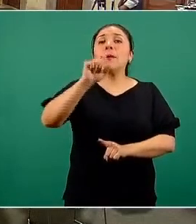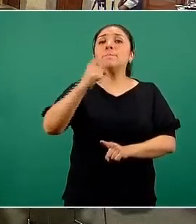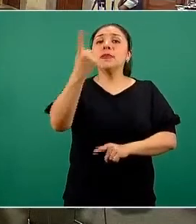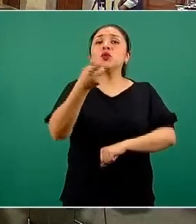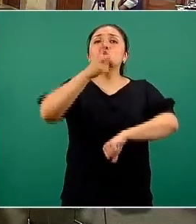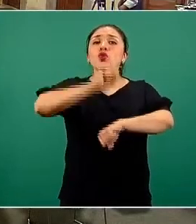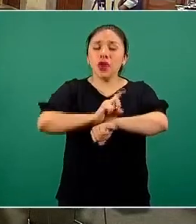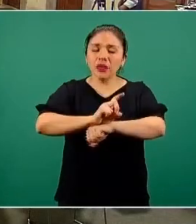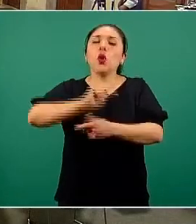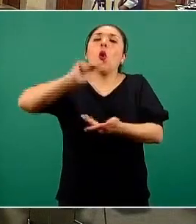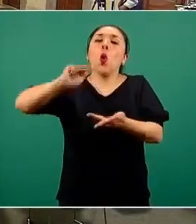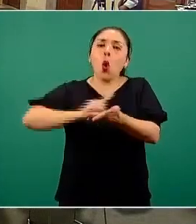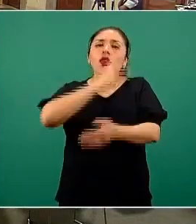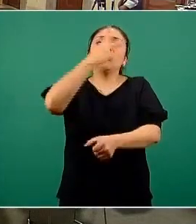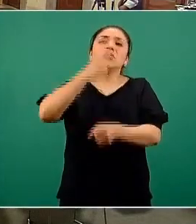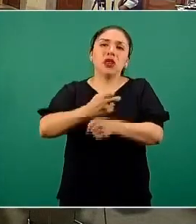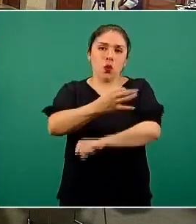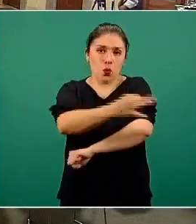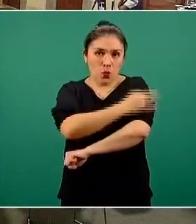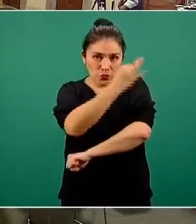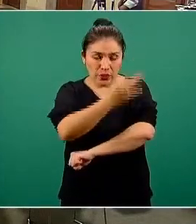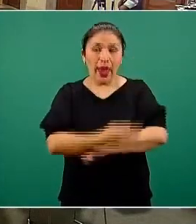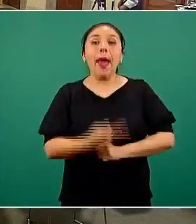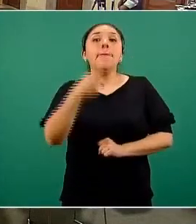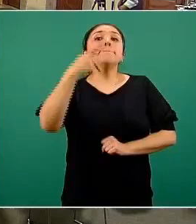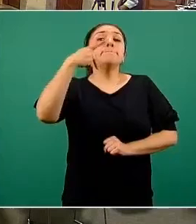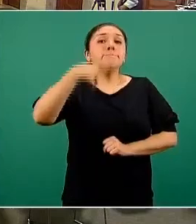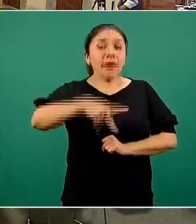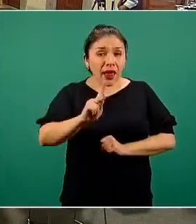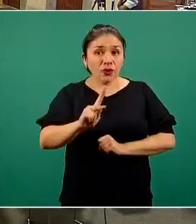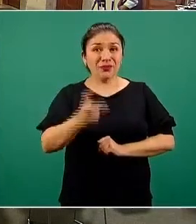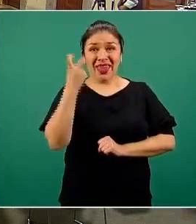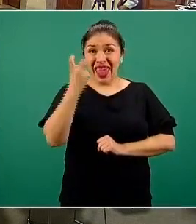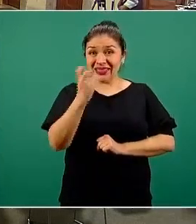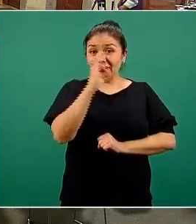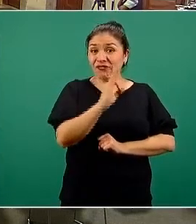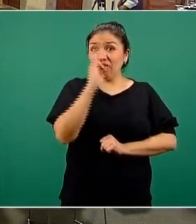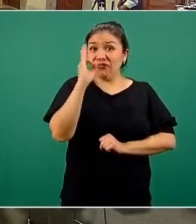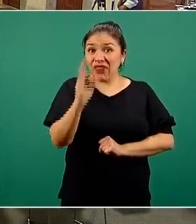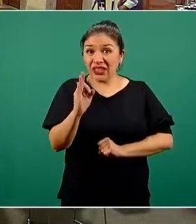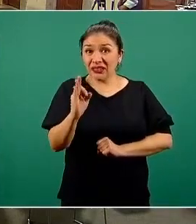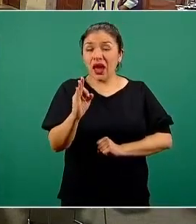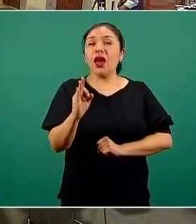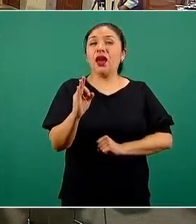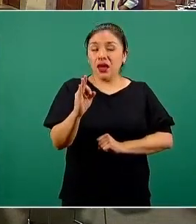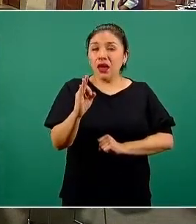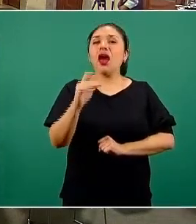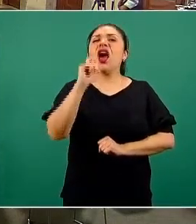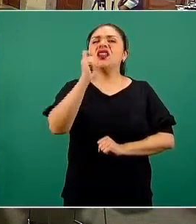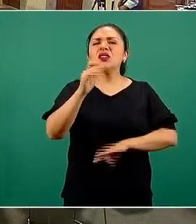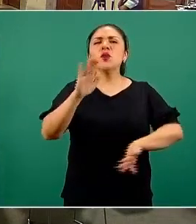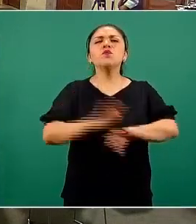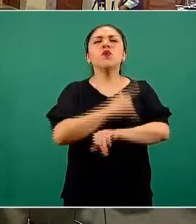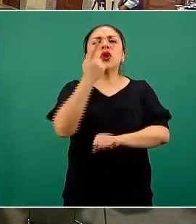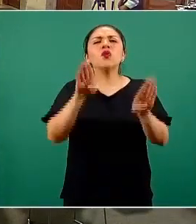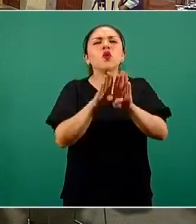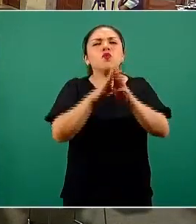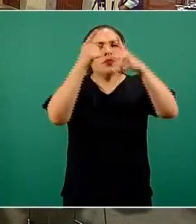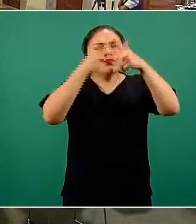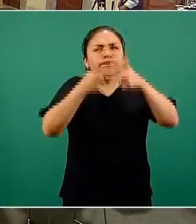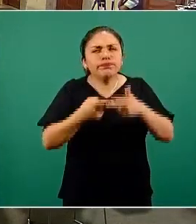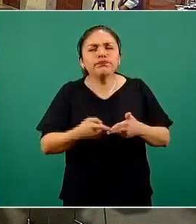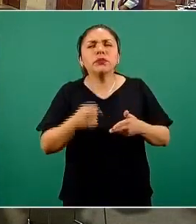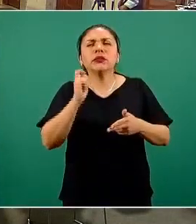se recomienda poner la segunda. Sin embargo, esta fecha deriva de cómo se calcula